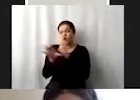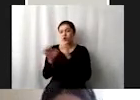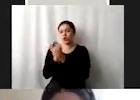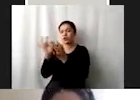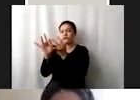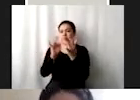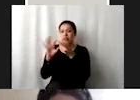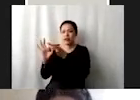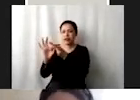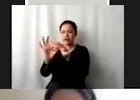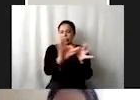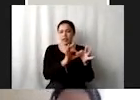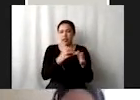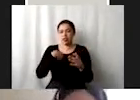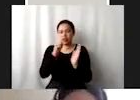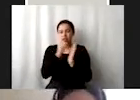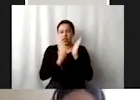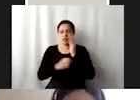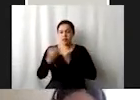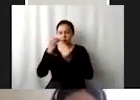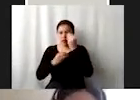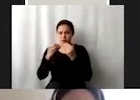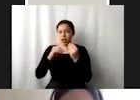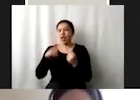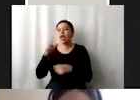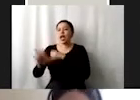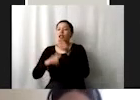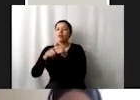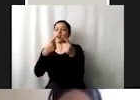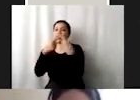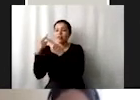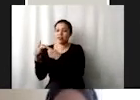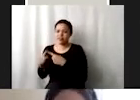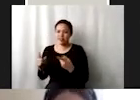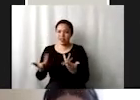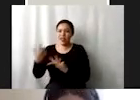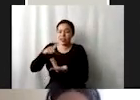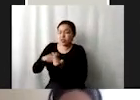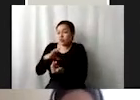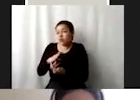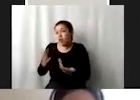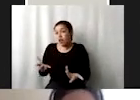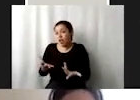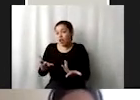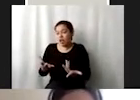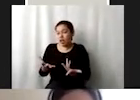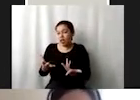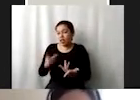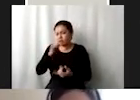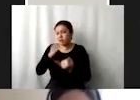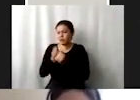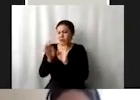nuestro sistema alimentario con la biodiversidad que se ve pues nermada también por